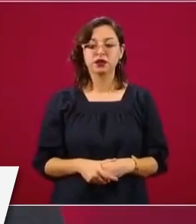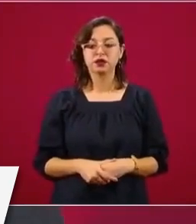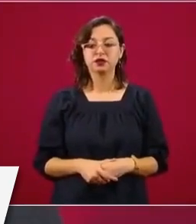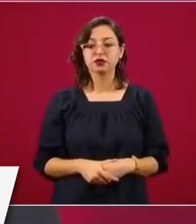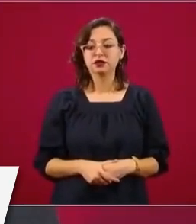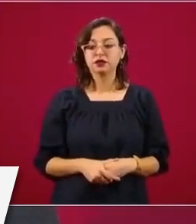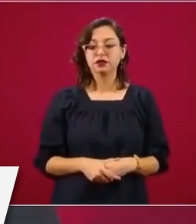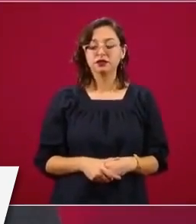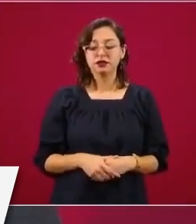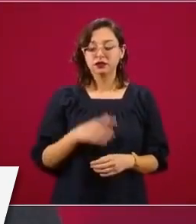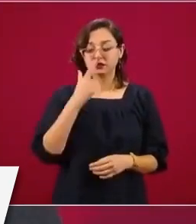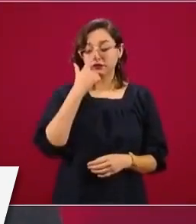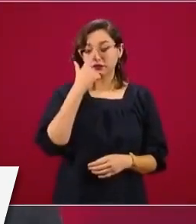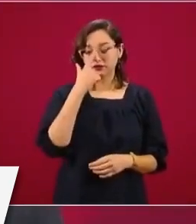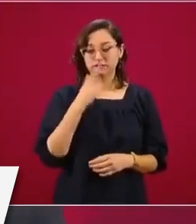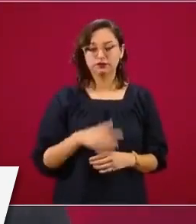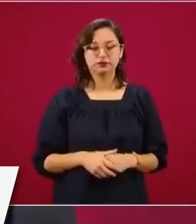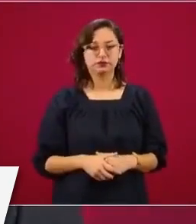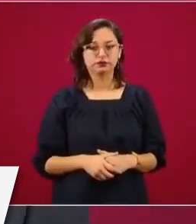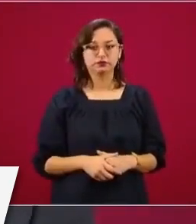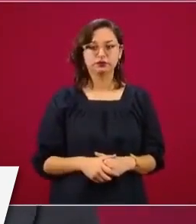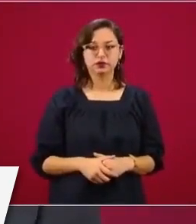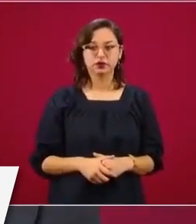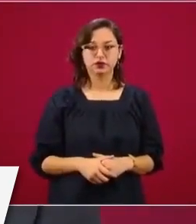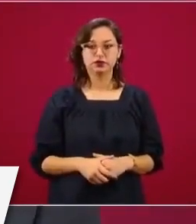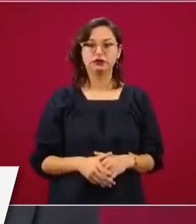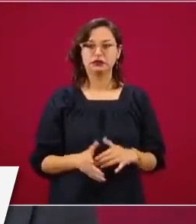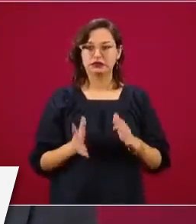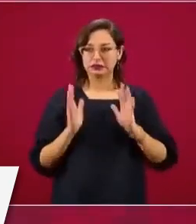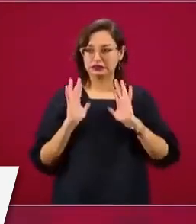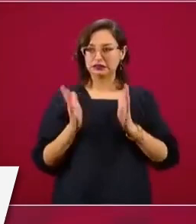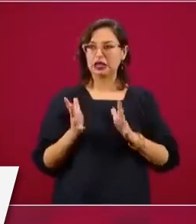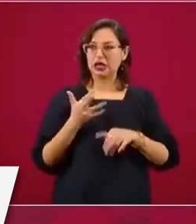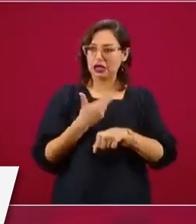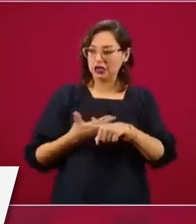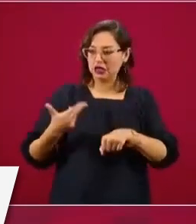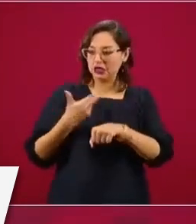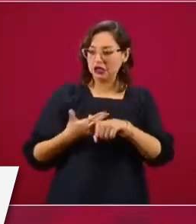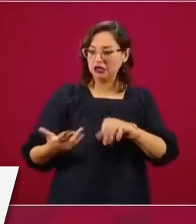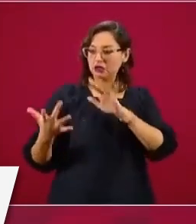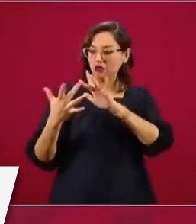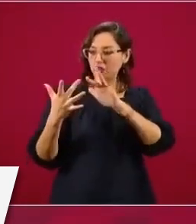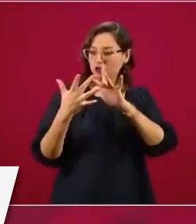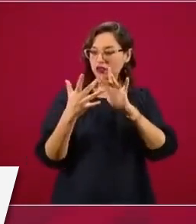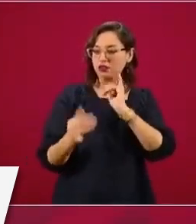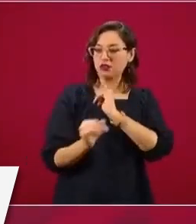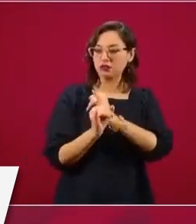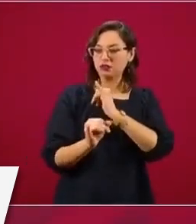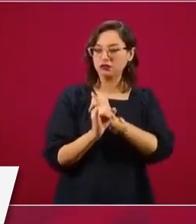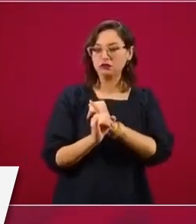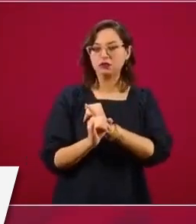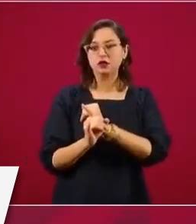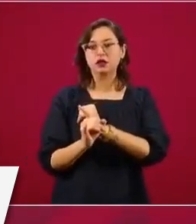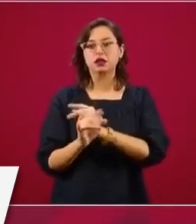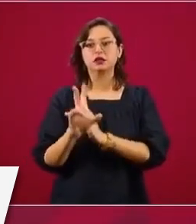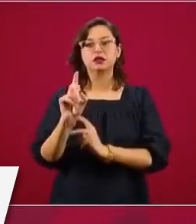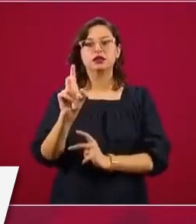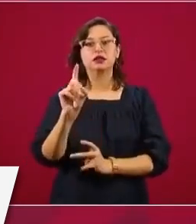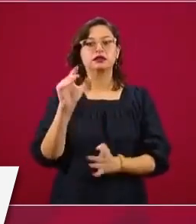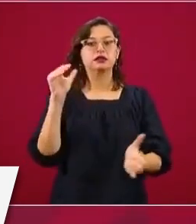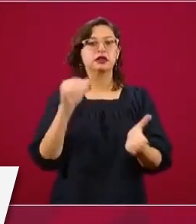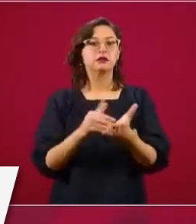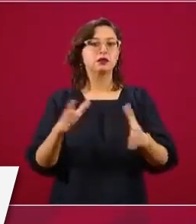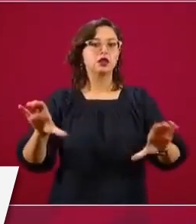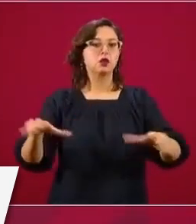con posibilidades de comunicación con internet cerca de 30 mil